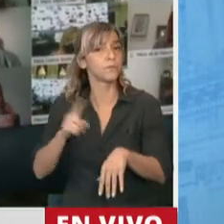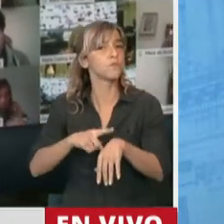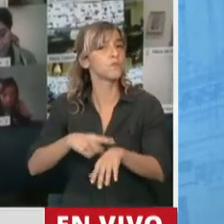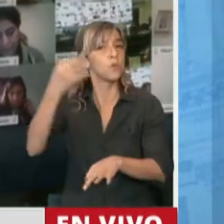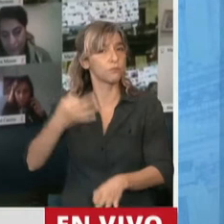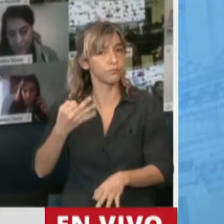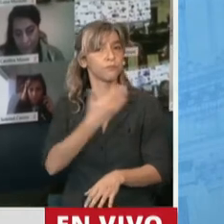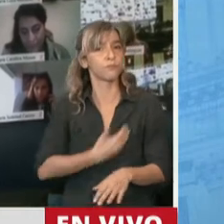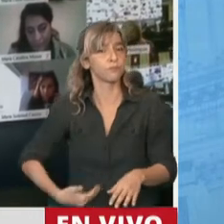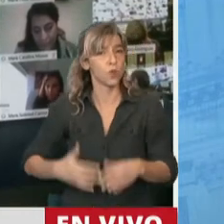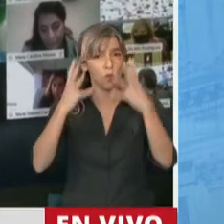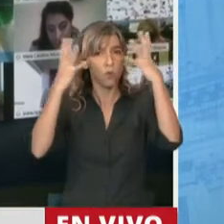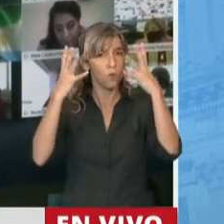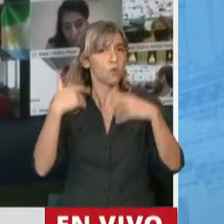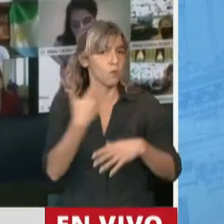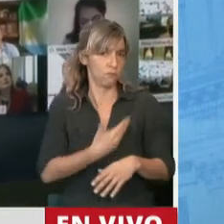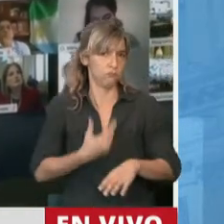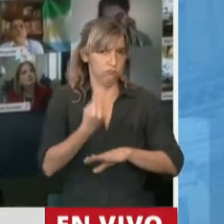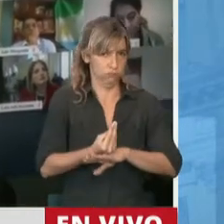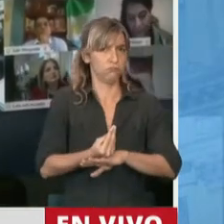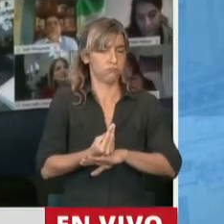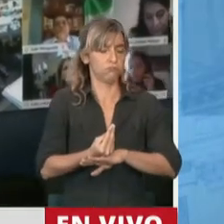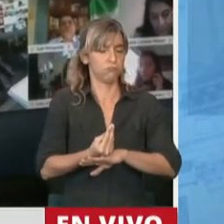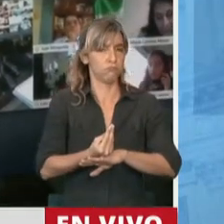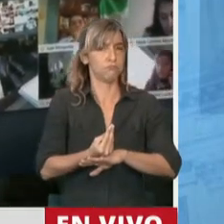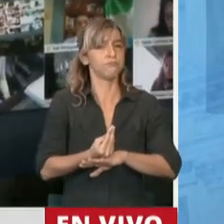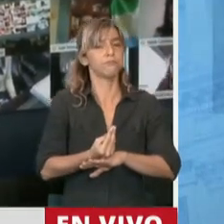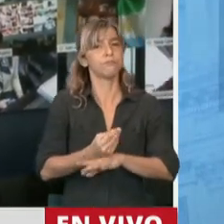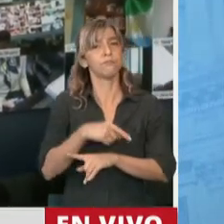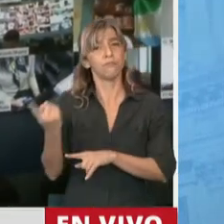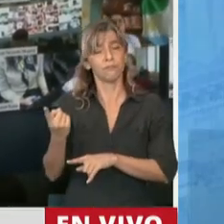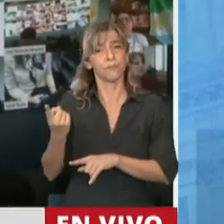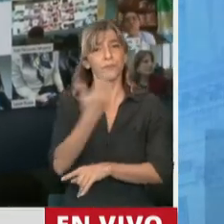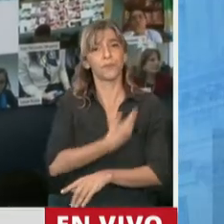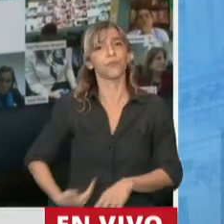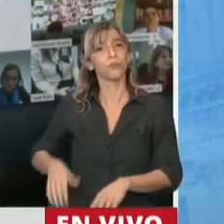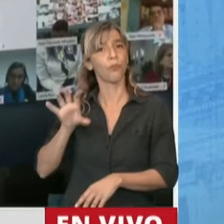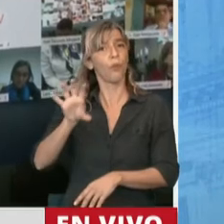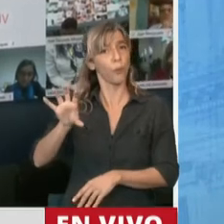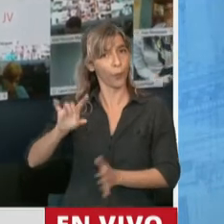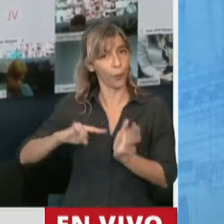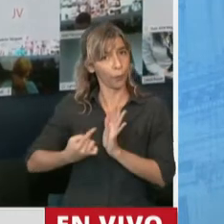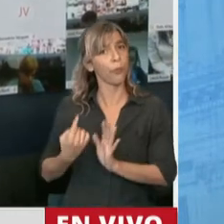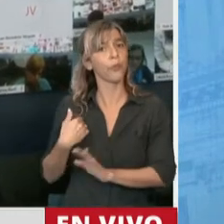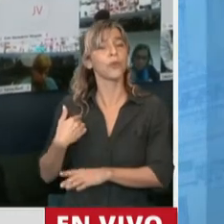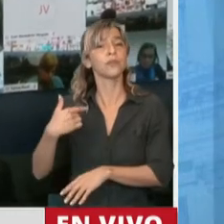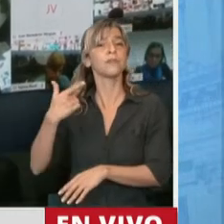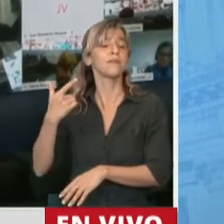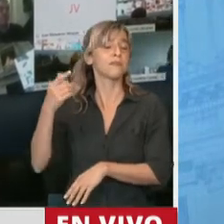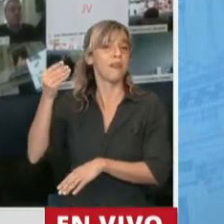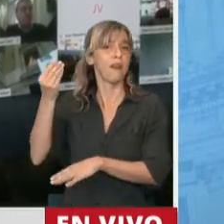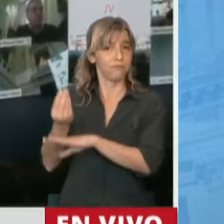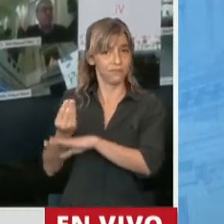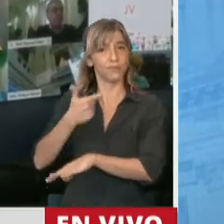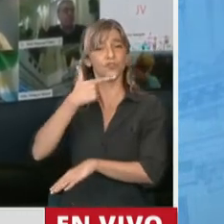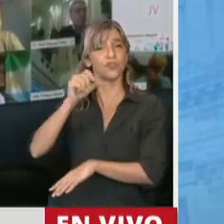Presidente de la Nación y Felipe Solá era Gobernador de la Provincia de Buenos Aires. Entonces las responsabilidades políticas